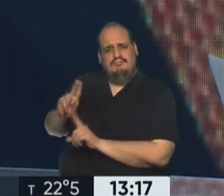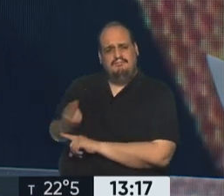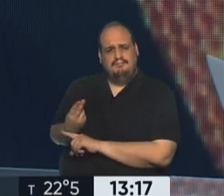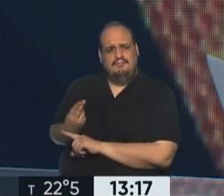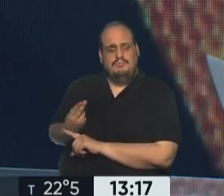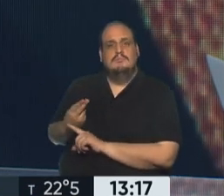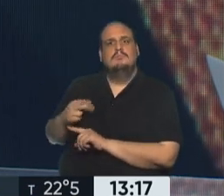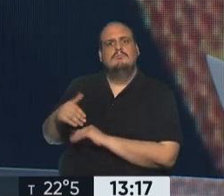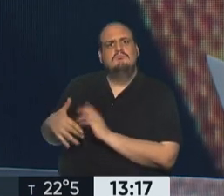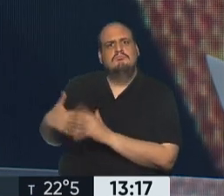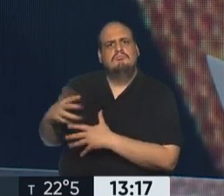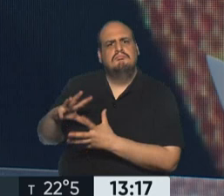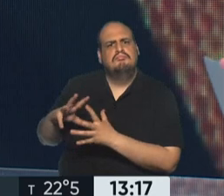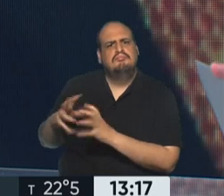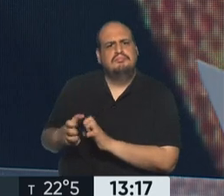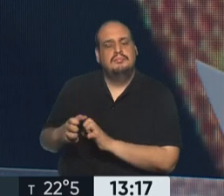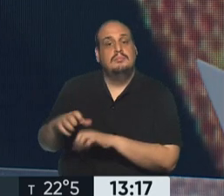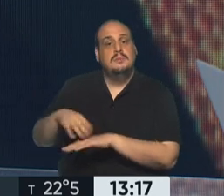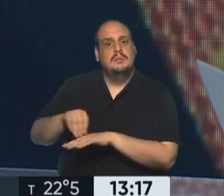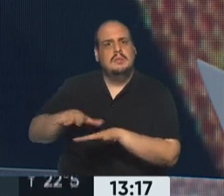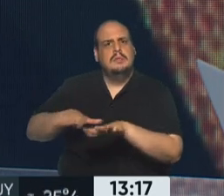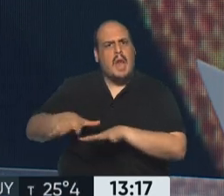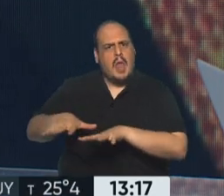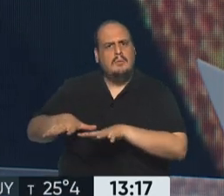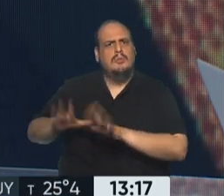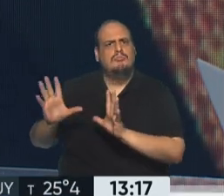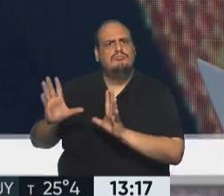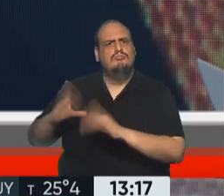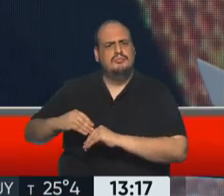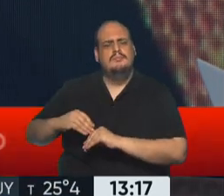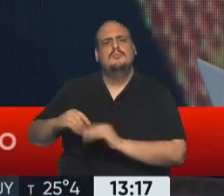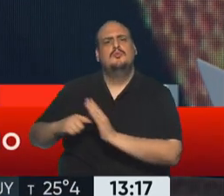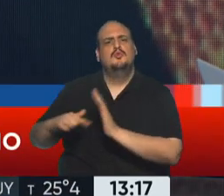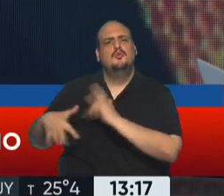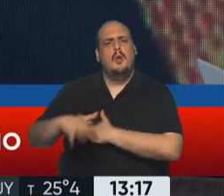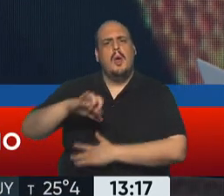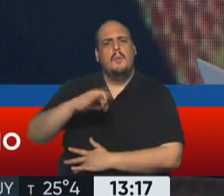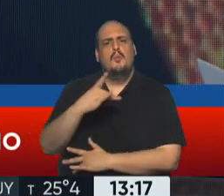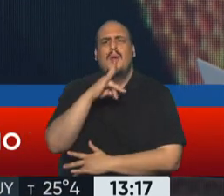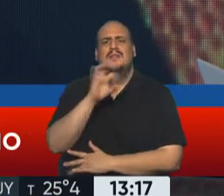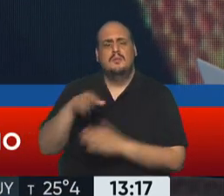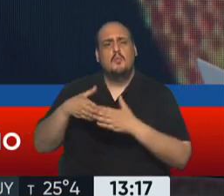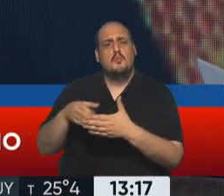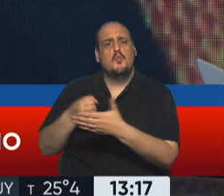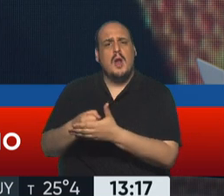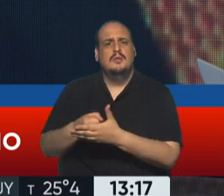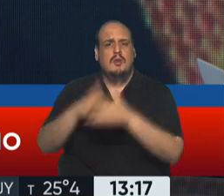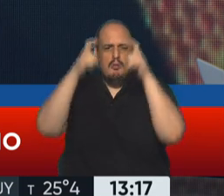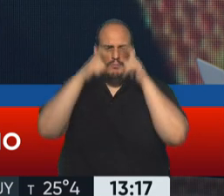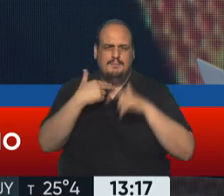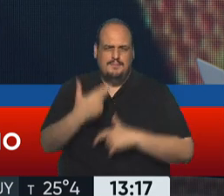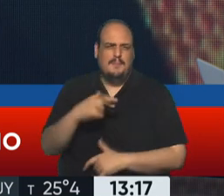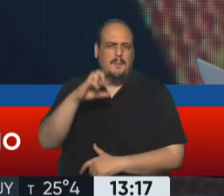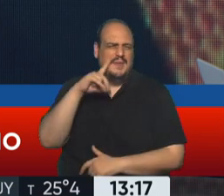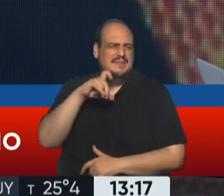el terremoto que estalló o implosionó cerca de Puerto Príncipe, que causó muchísimos muertos. Ahora hay una crisis política en el